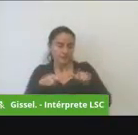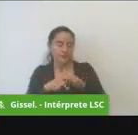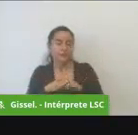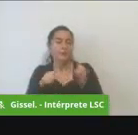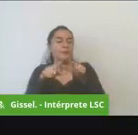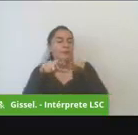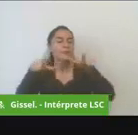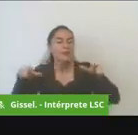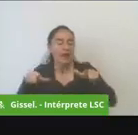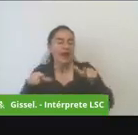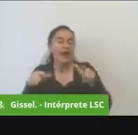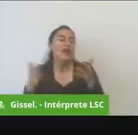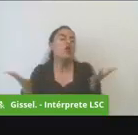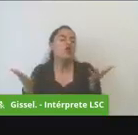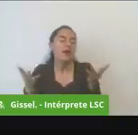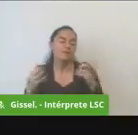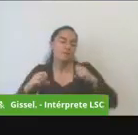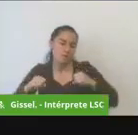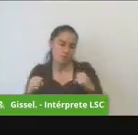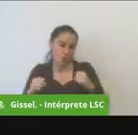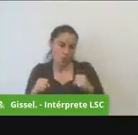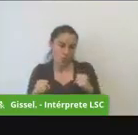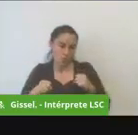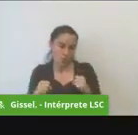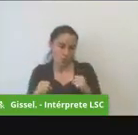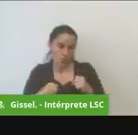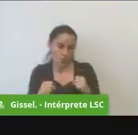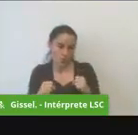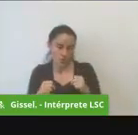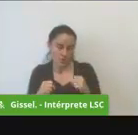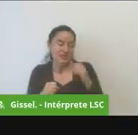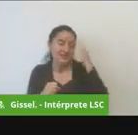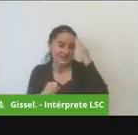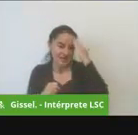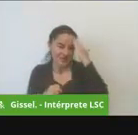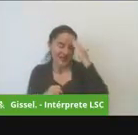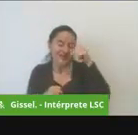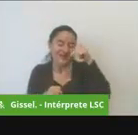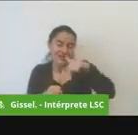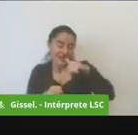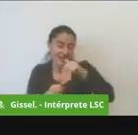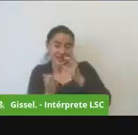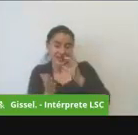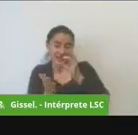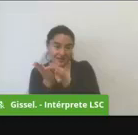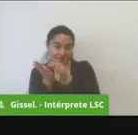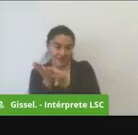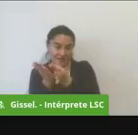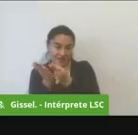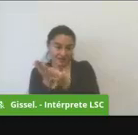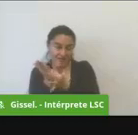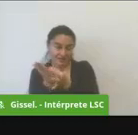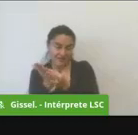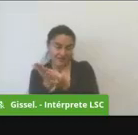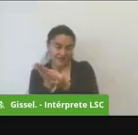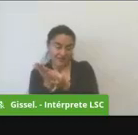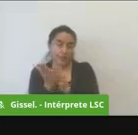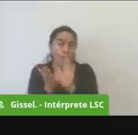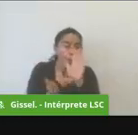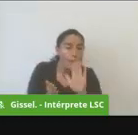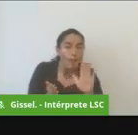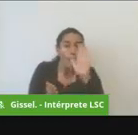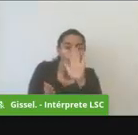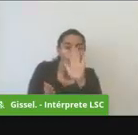bogotá pues que al ser distrito capital pues no tendría departamento no sería visto como con un